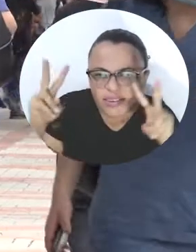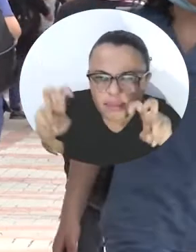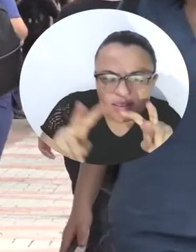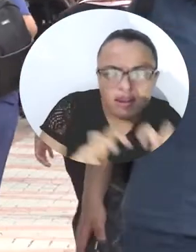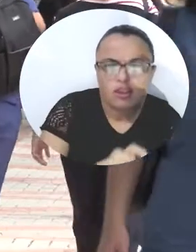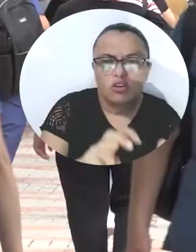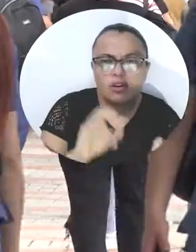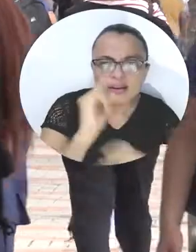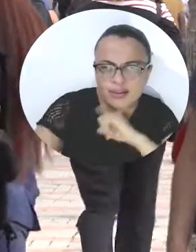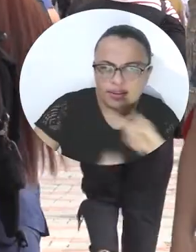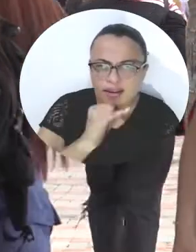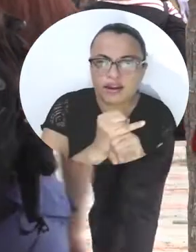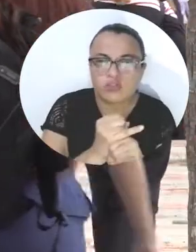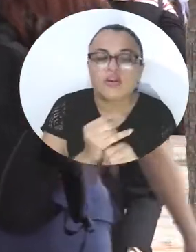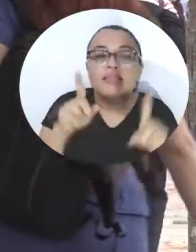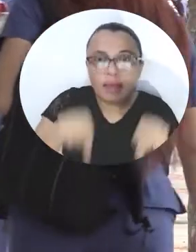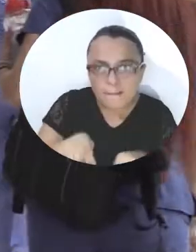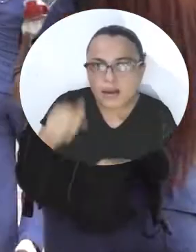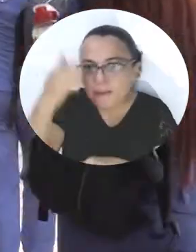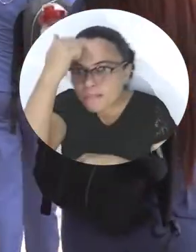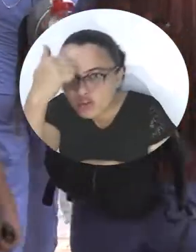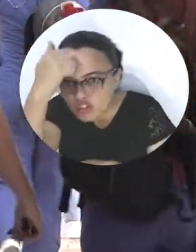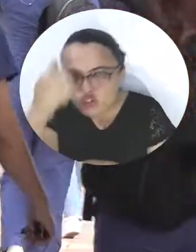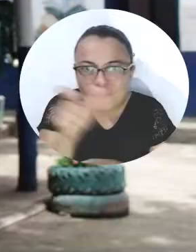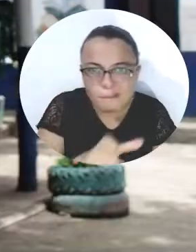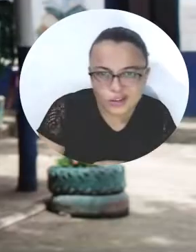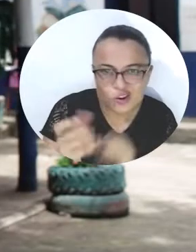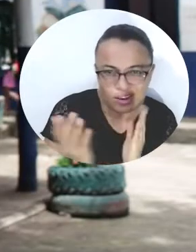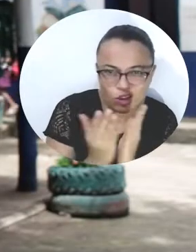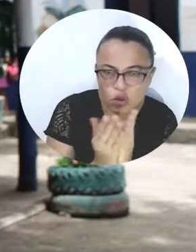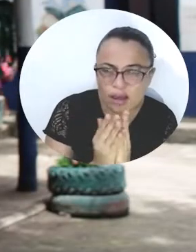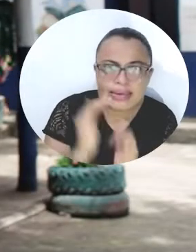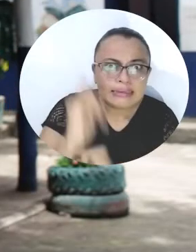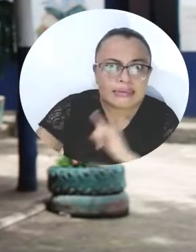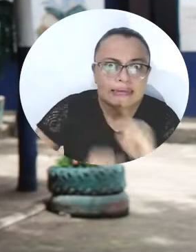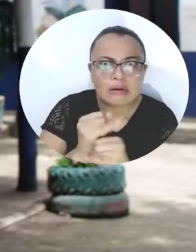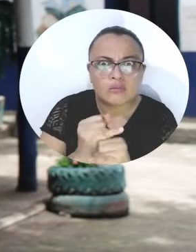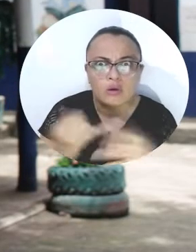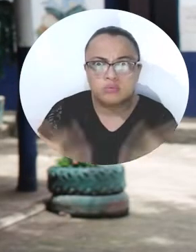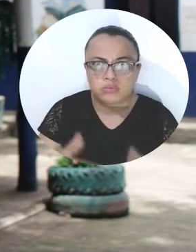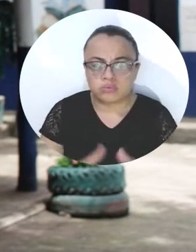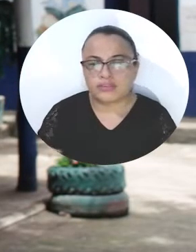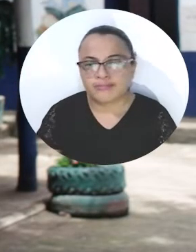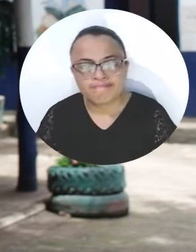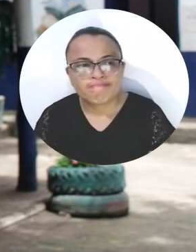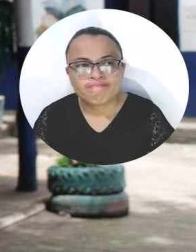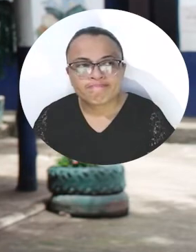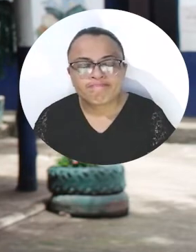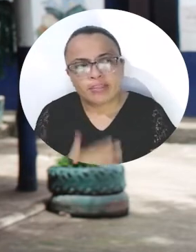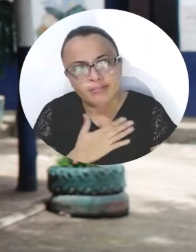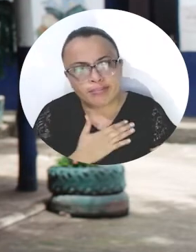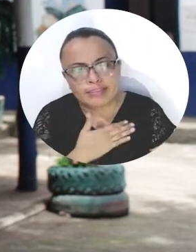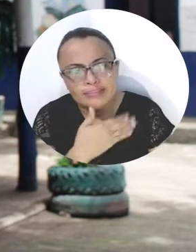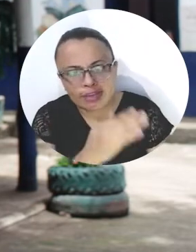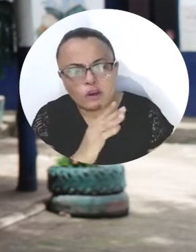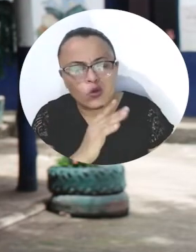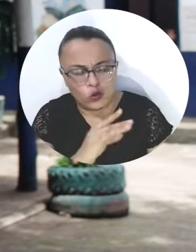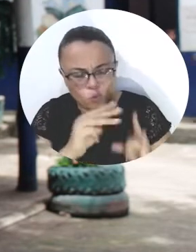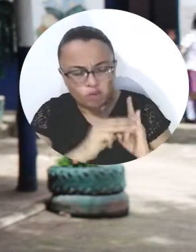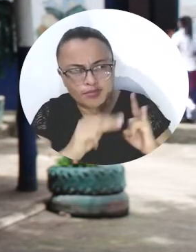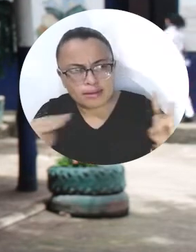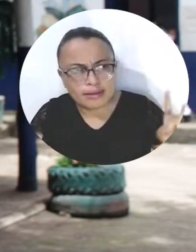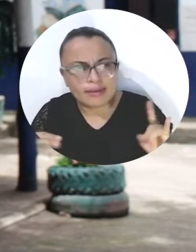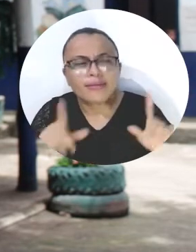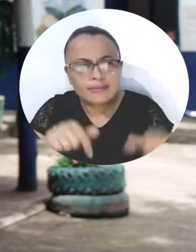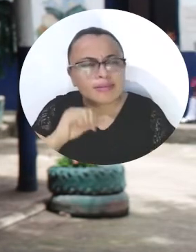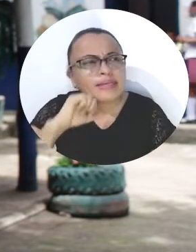y la proporción de profesores y de estudiantes internacionales. Felicitar a la Universidad del Magdalena, al rector Pablo Vera,